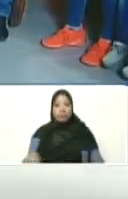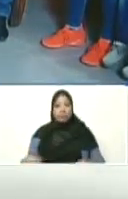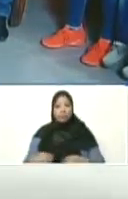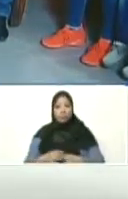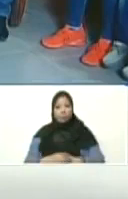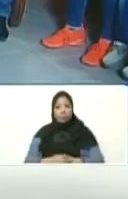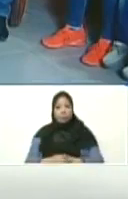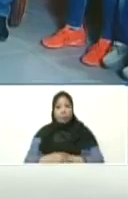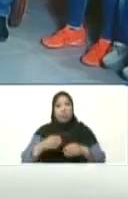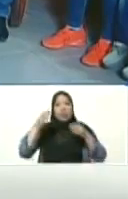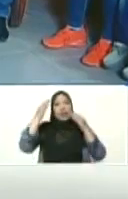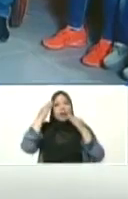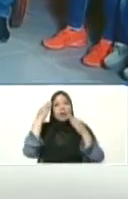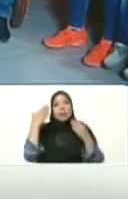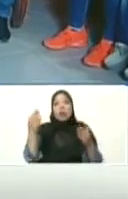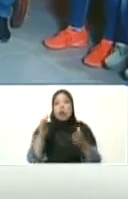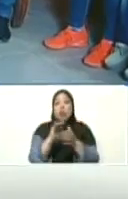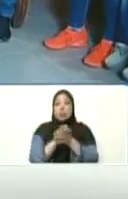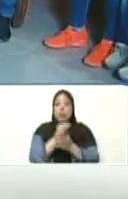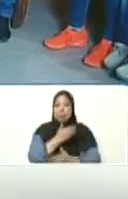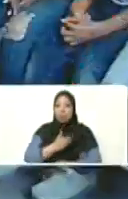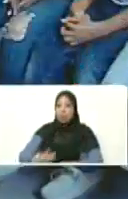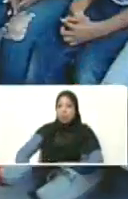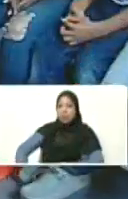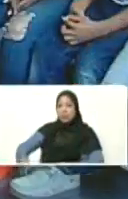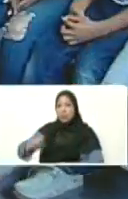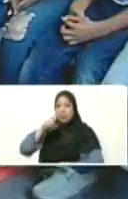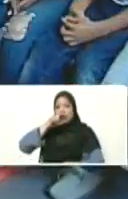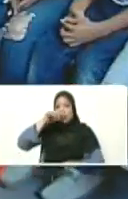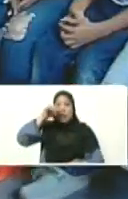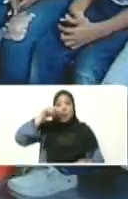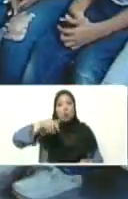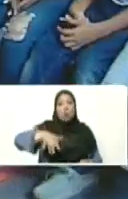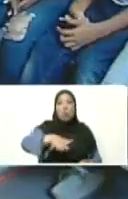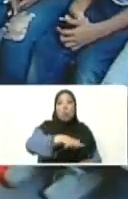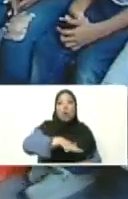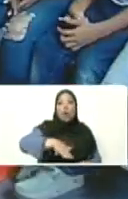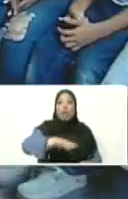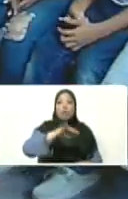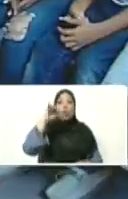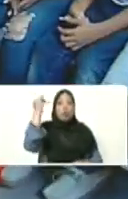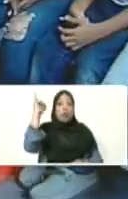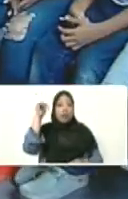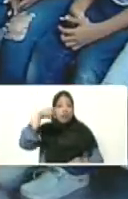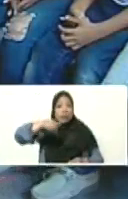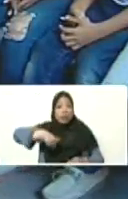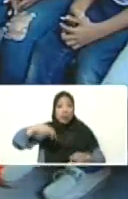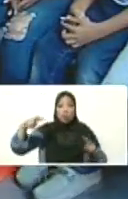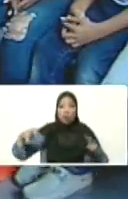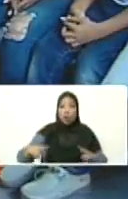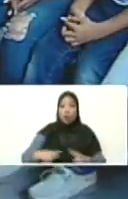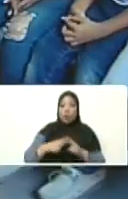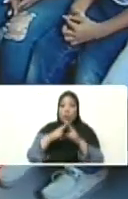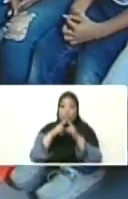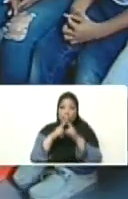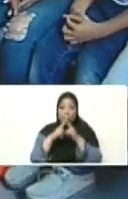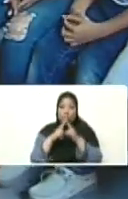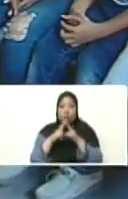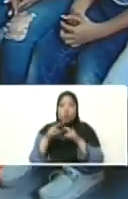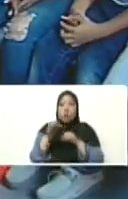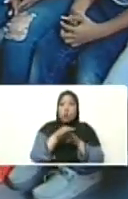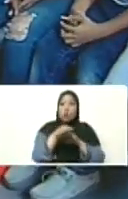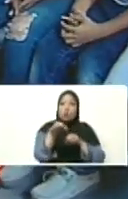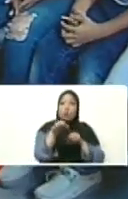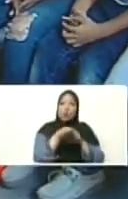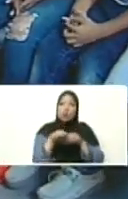saludo mi comandante presidente en nombre del pueblo de Yaracuy bueno aquí nos encontramos en el municipio